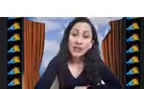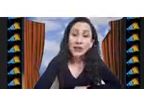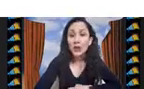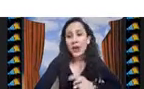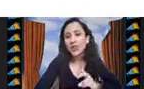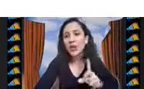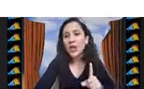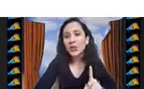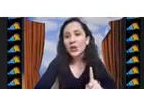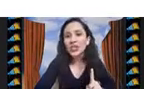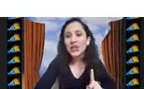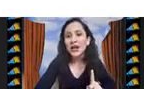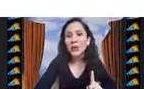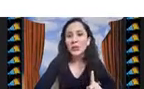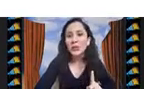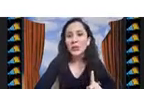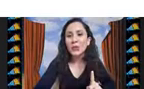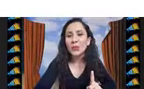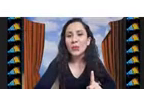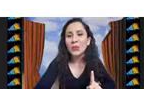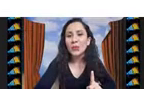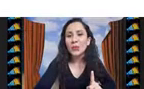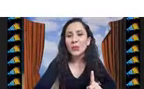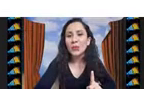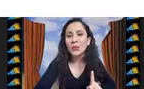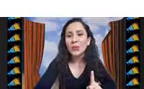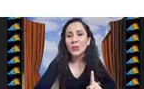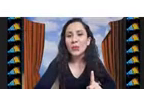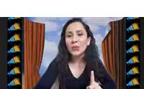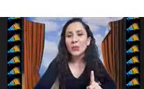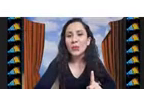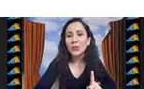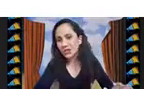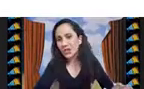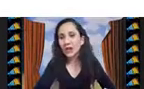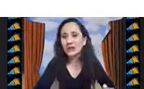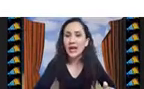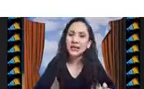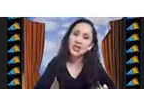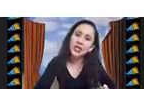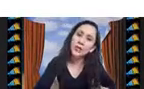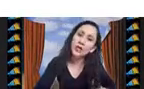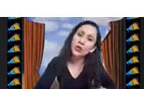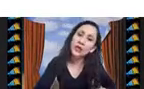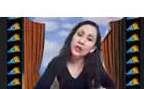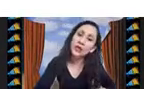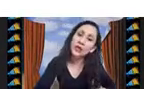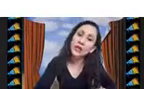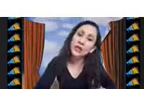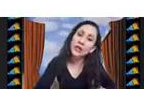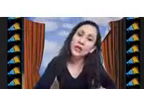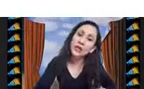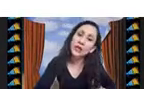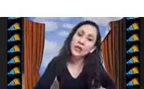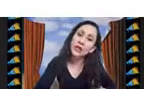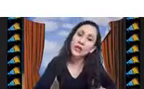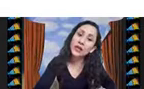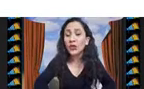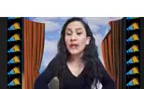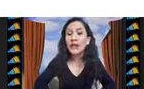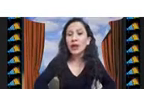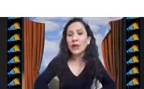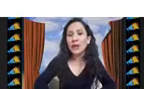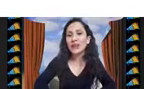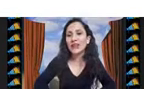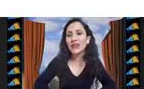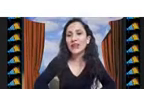Voy a tener en lugar de una mochila, vamos a decir que voy a tener un número ilimitado de mochilas, que aquí se llaman contenedores. Y